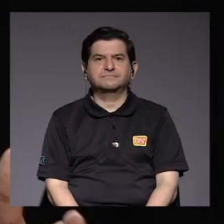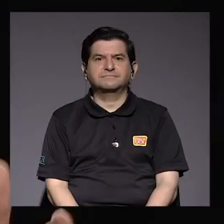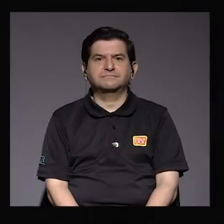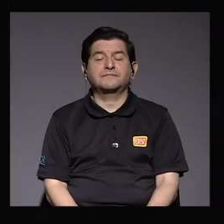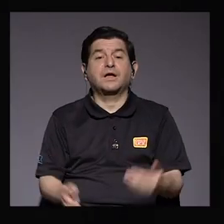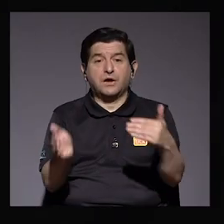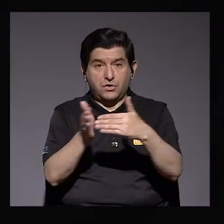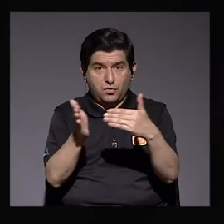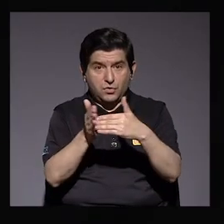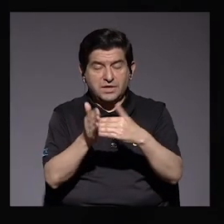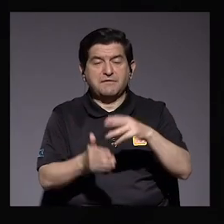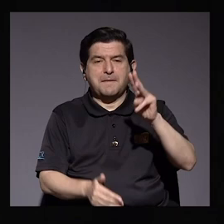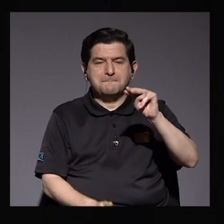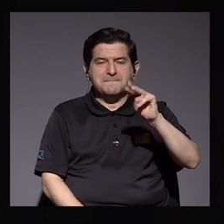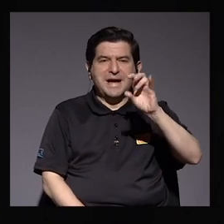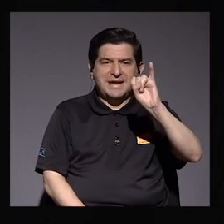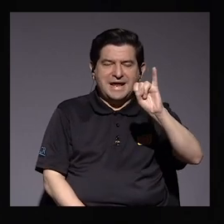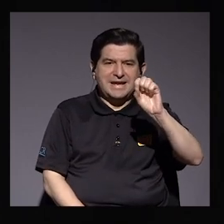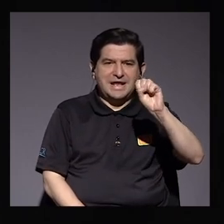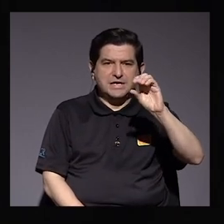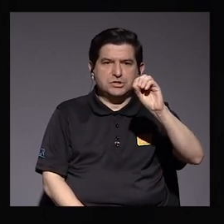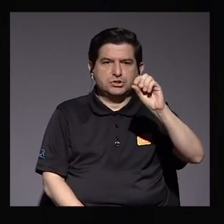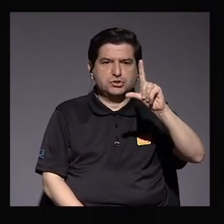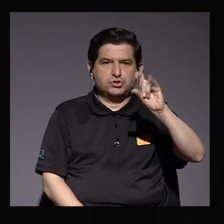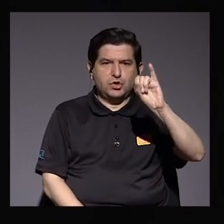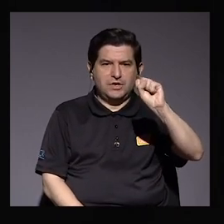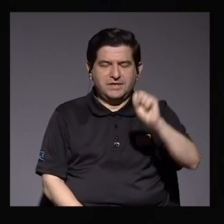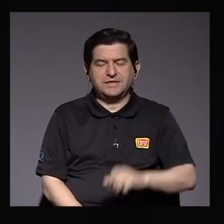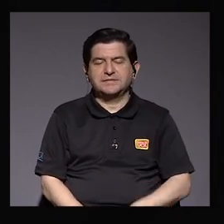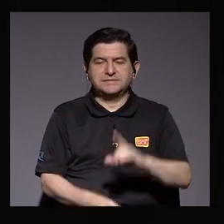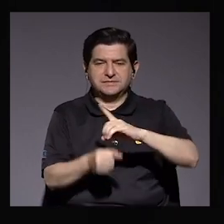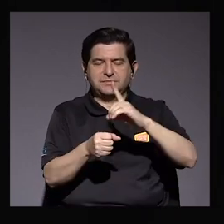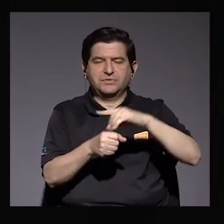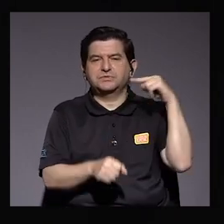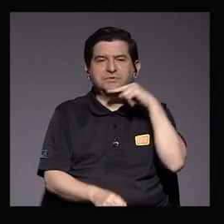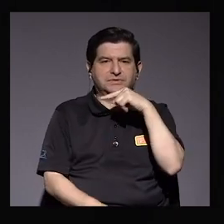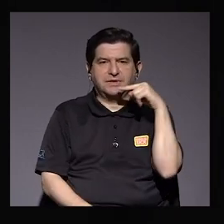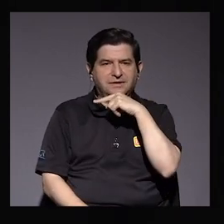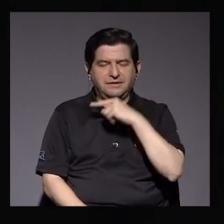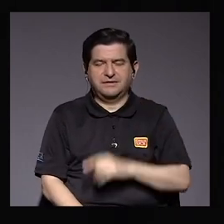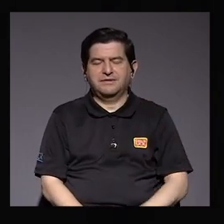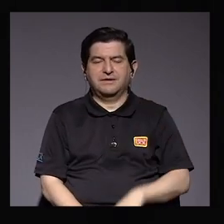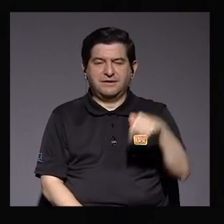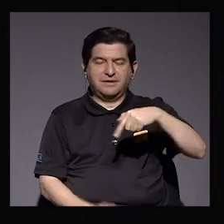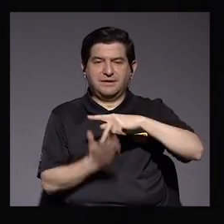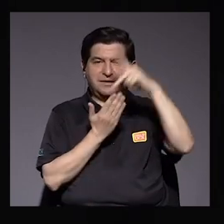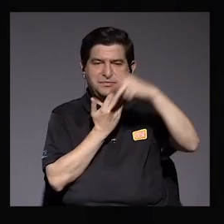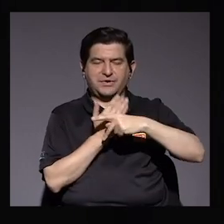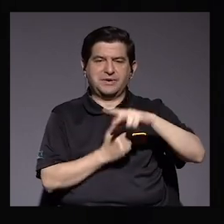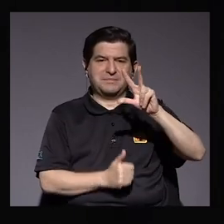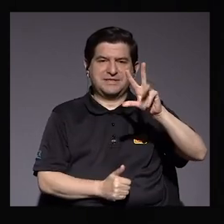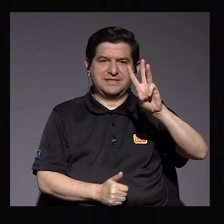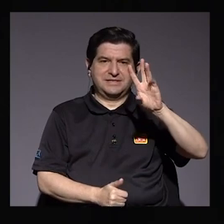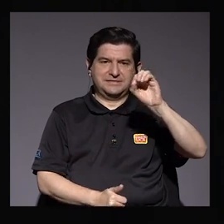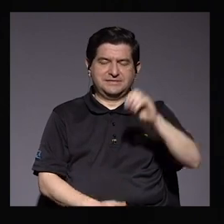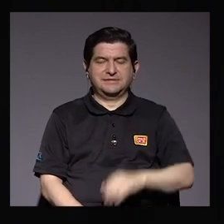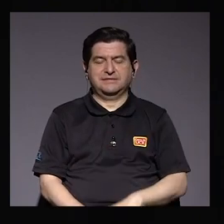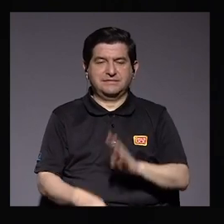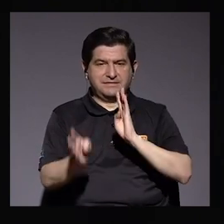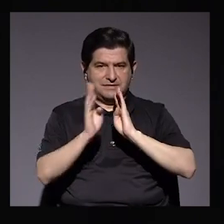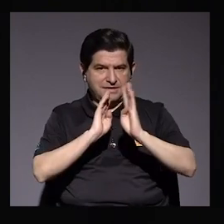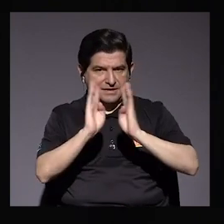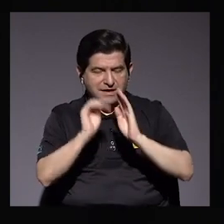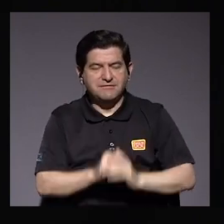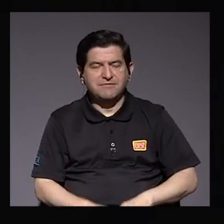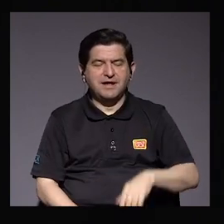Estamos de regreso con Marinés Solís acá, diputada del Partido de Unidad Social Cristiana en 360. Nos referíamos en